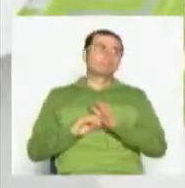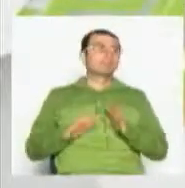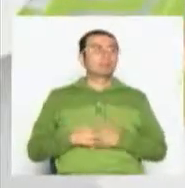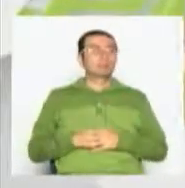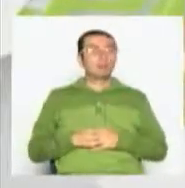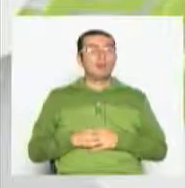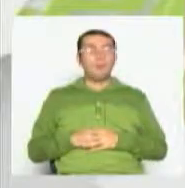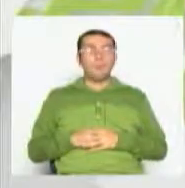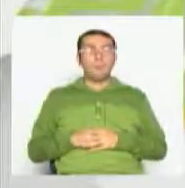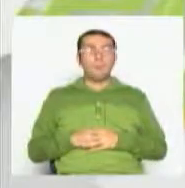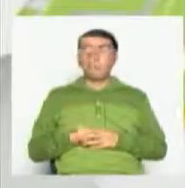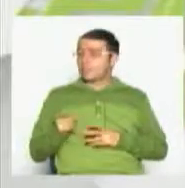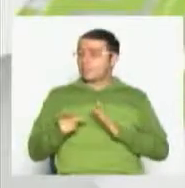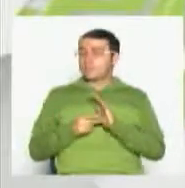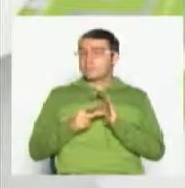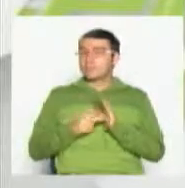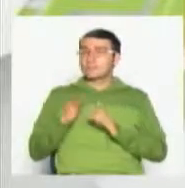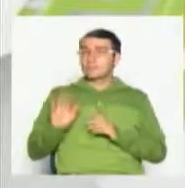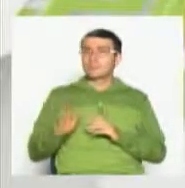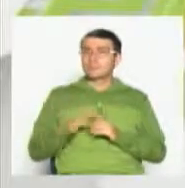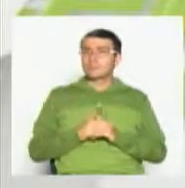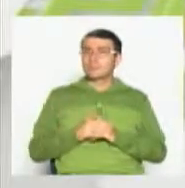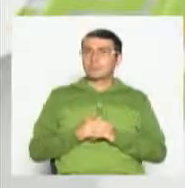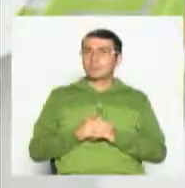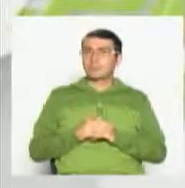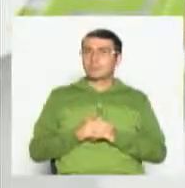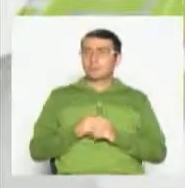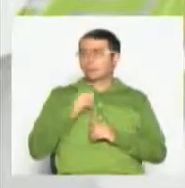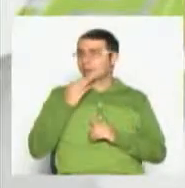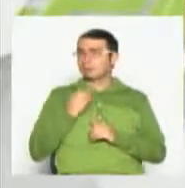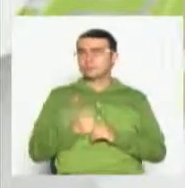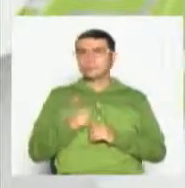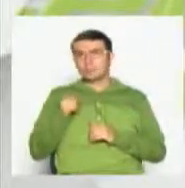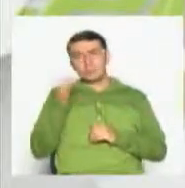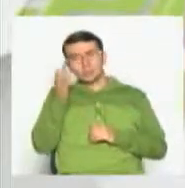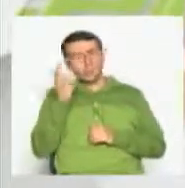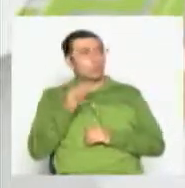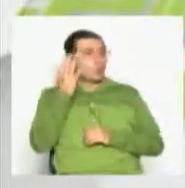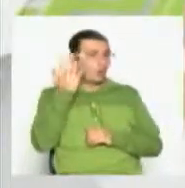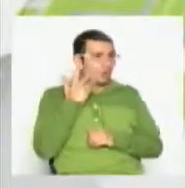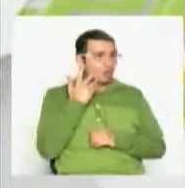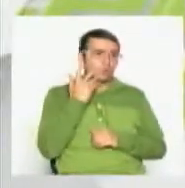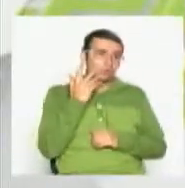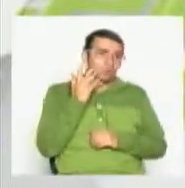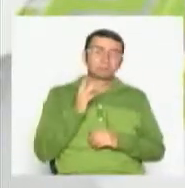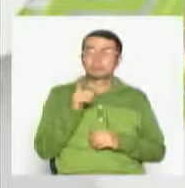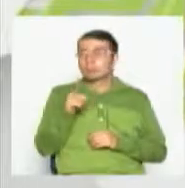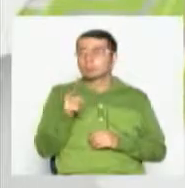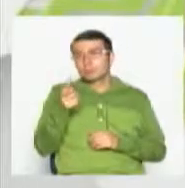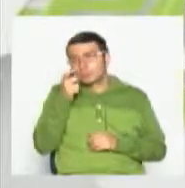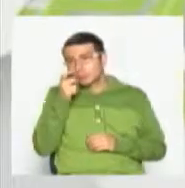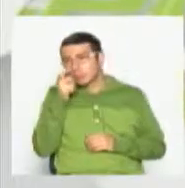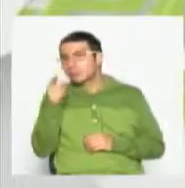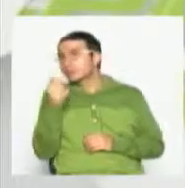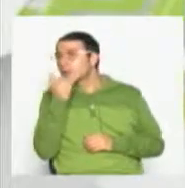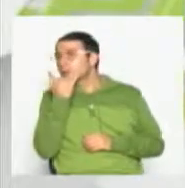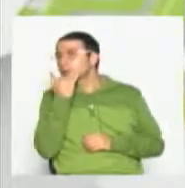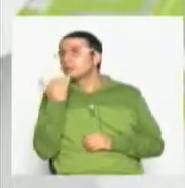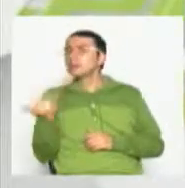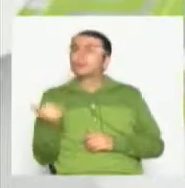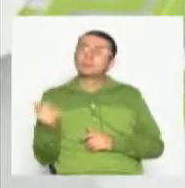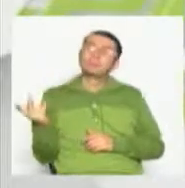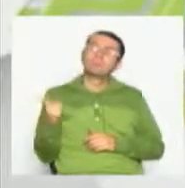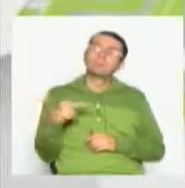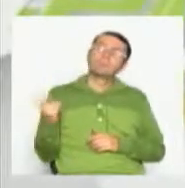es cierto. No, simplemente es, ya no será con tanta frecuencia estar a tendencia del equipo, miraré los partidos, pero